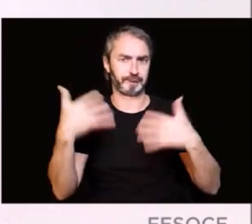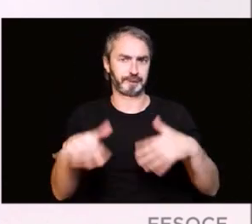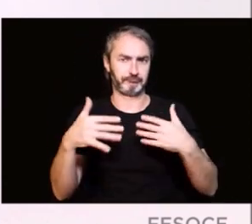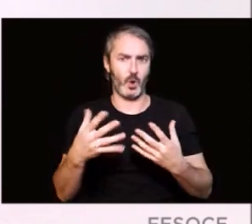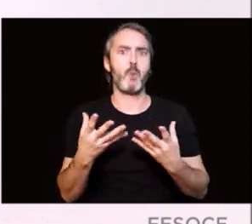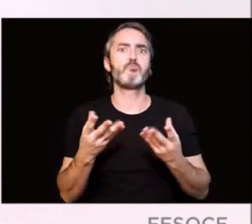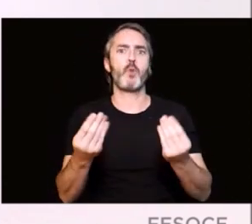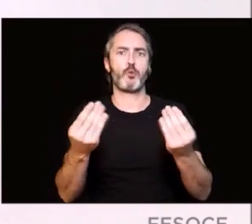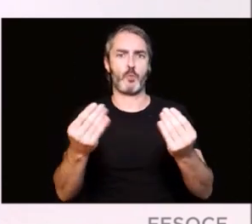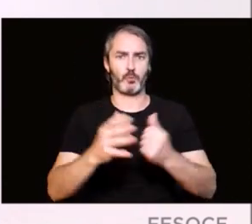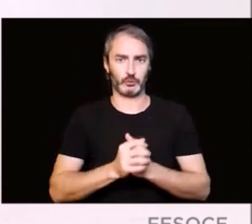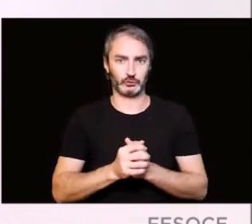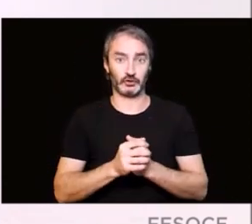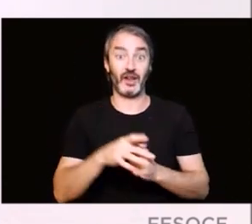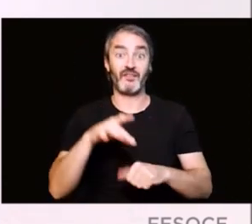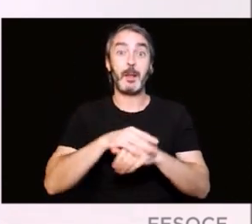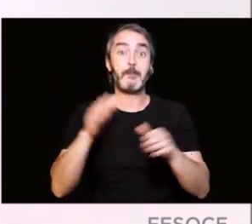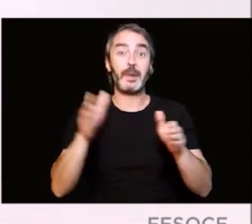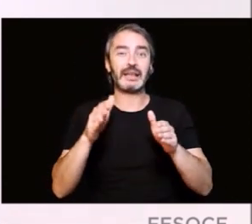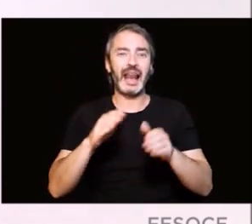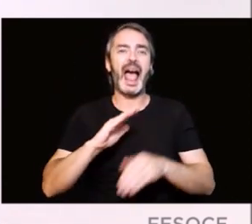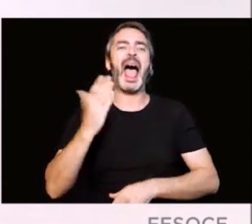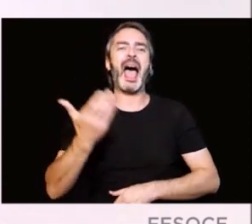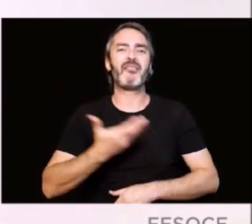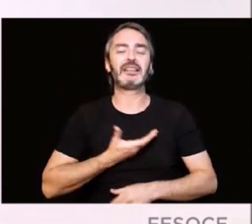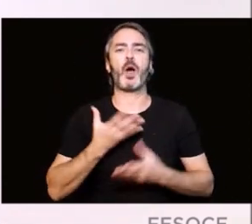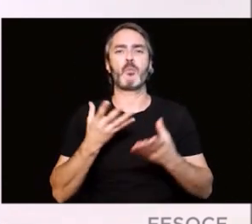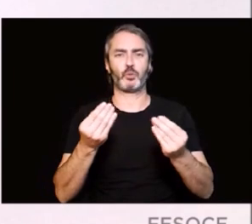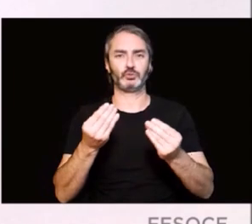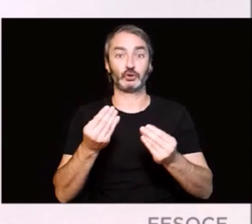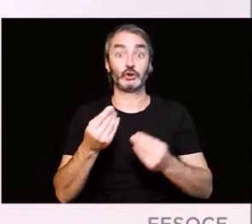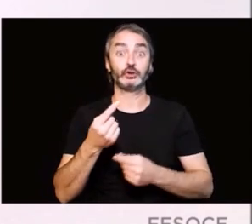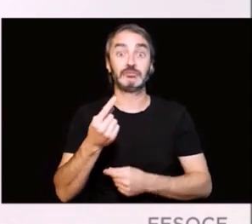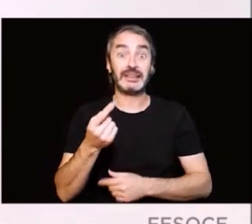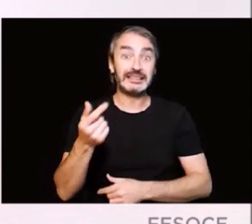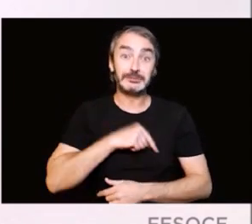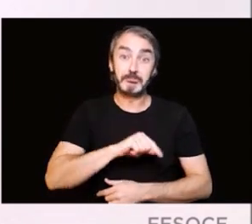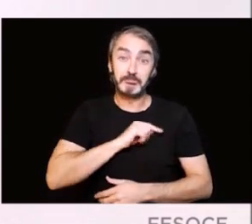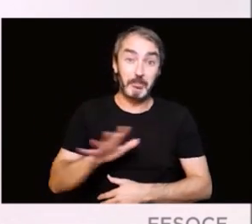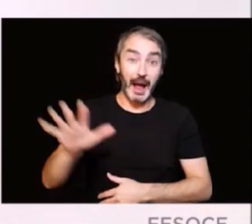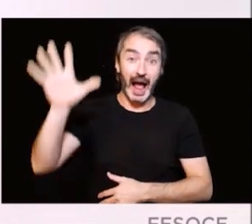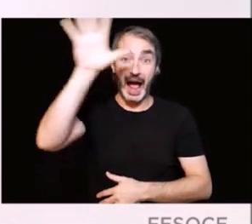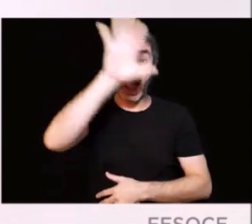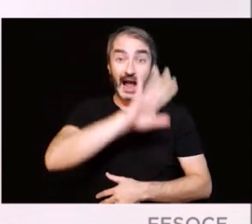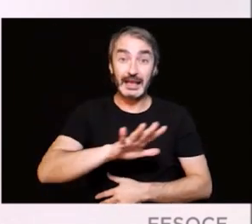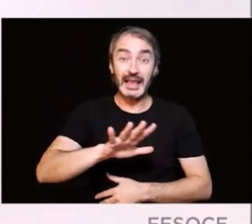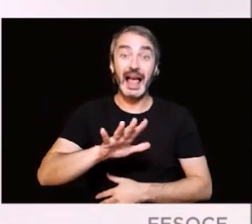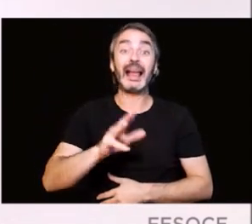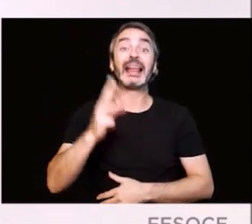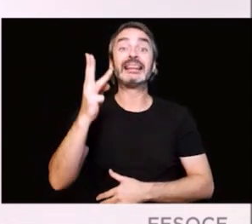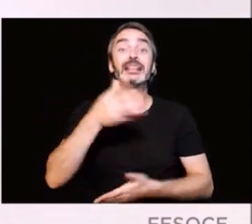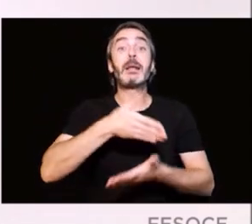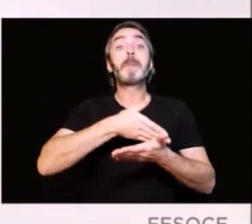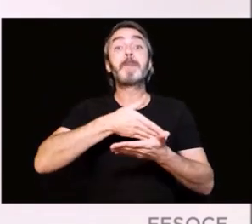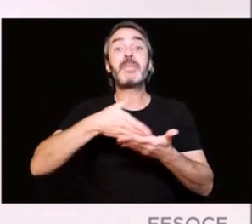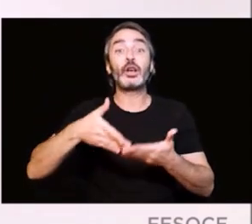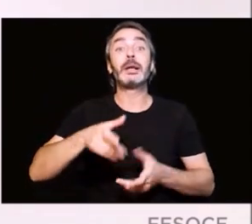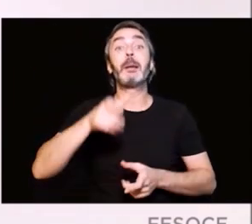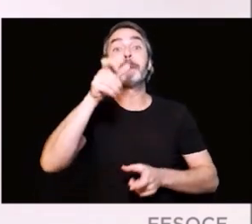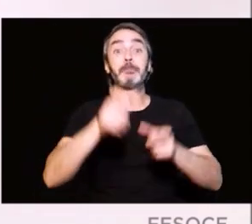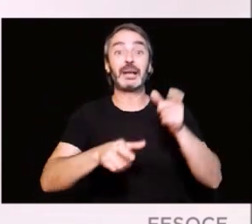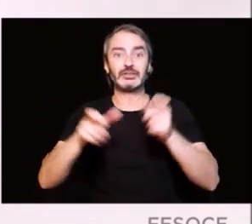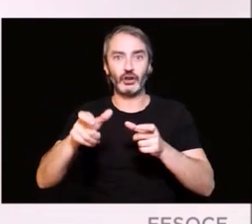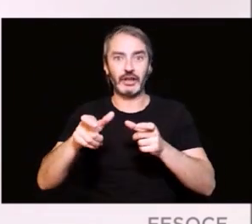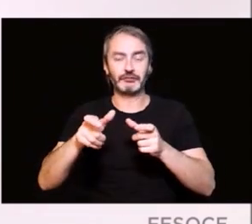resultar que las enfermedades minoritarias afectan a muchísima gente. Solo en España se estima que hay más de 3 millones de